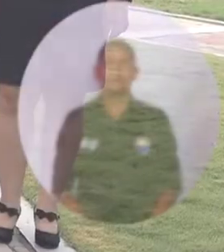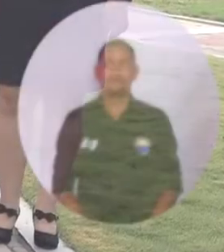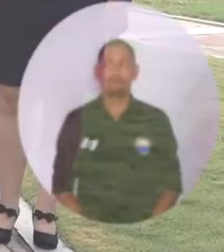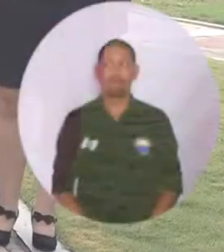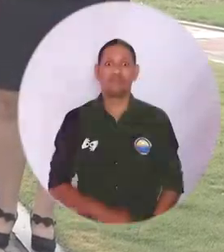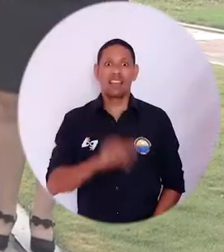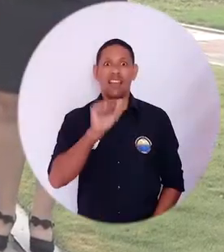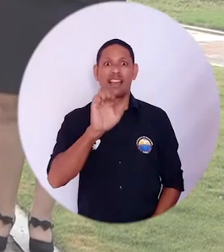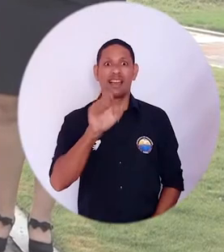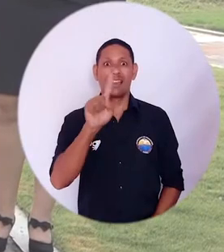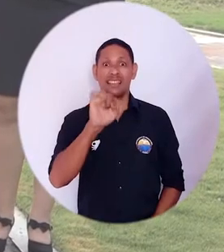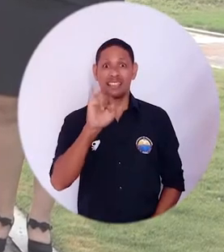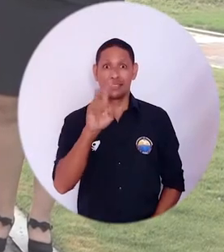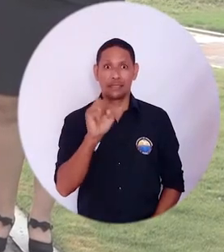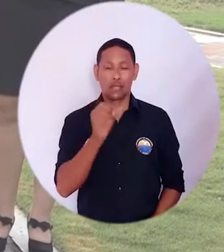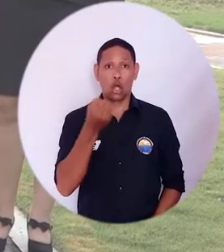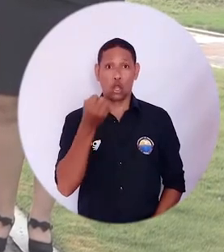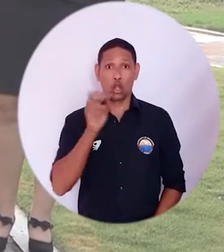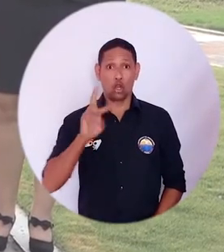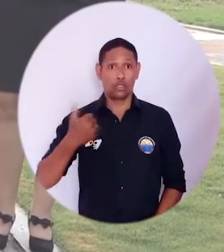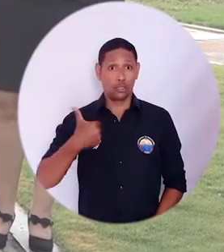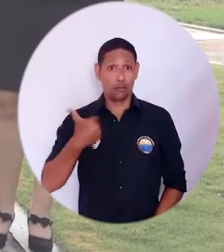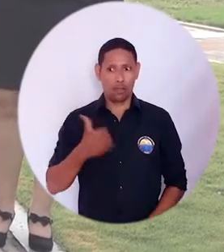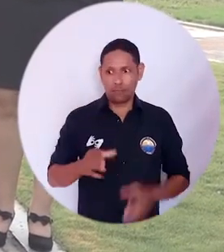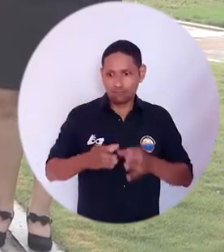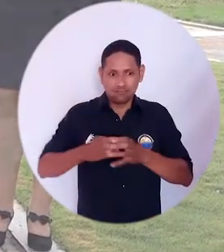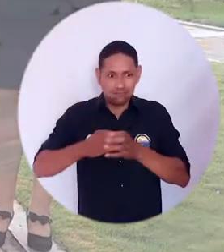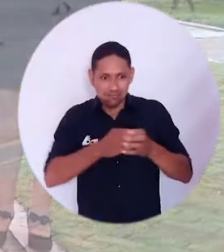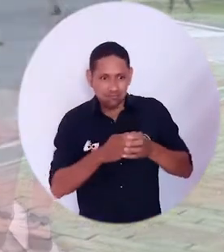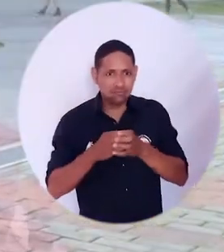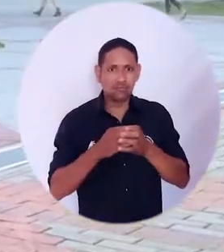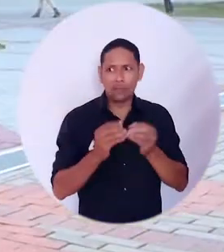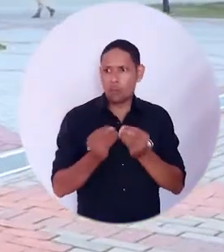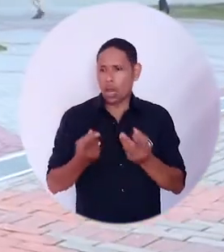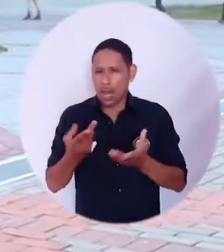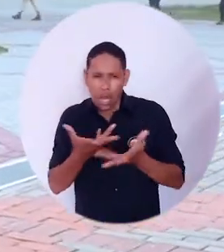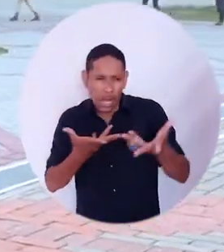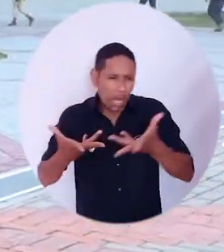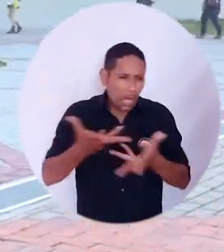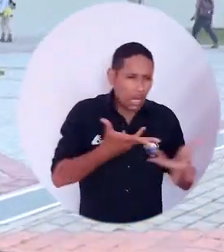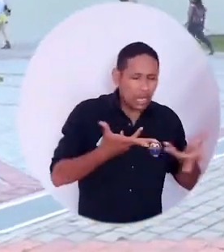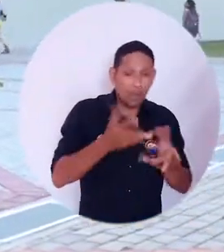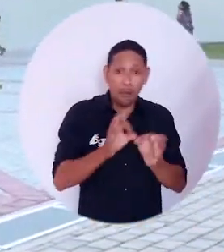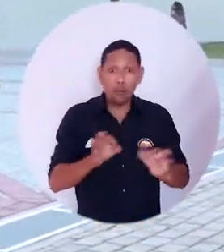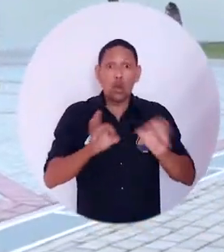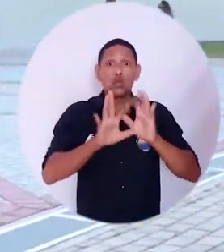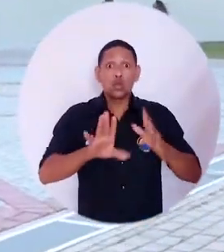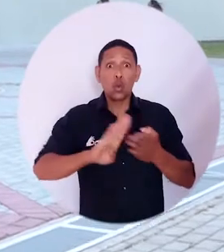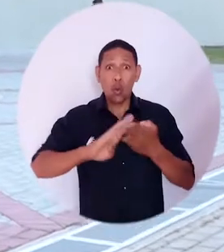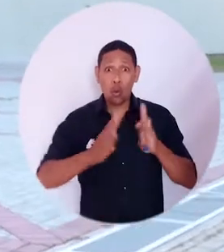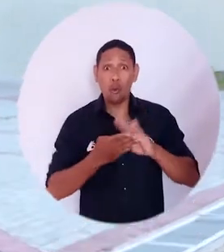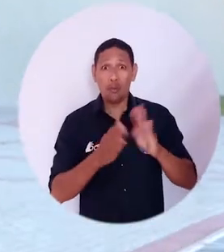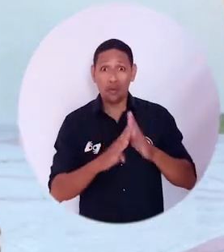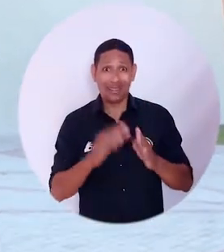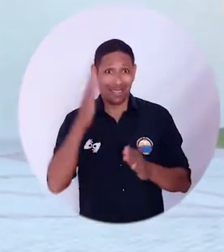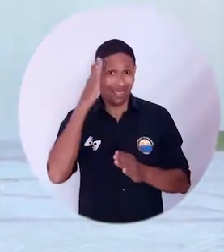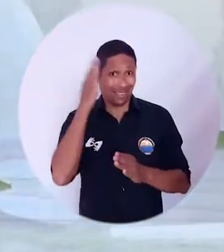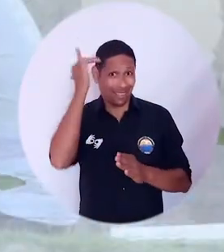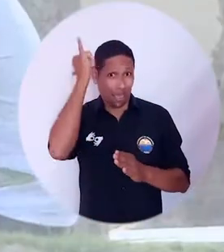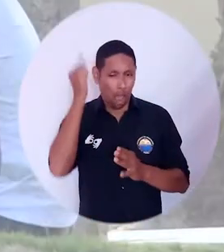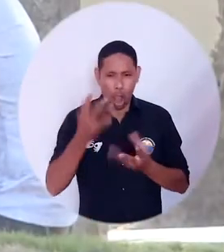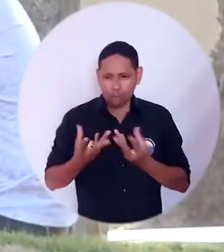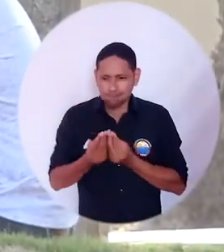Con la conformación de AESIS, un grupo de 12 jóvenes unificaron voluntades para promover iniciativas en pro del bienestar de la comunidad